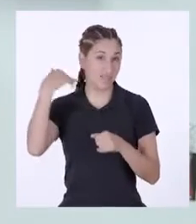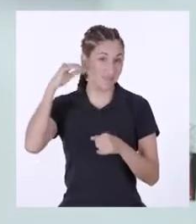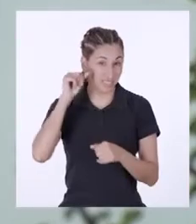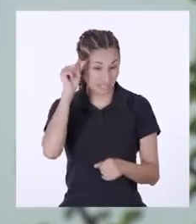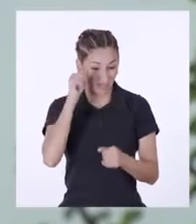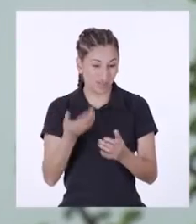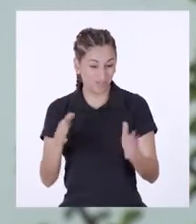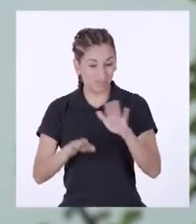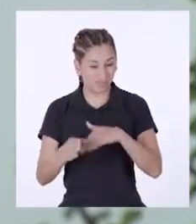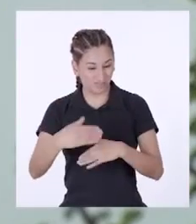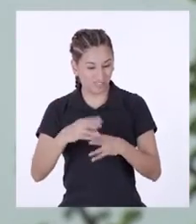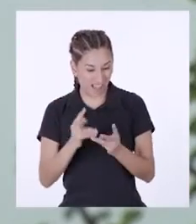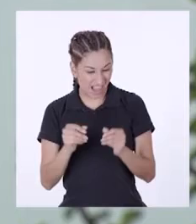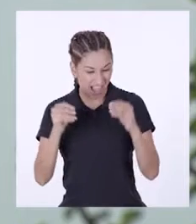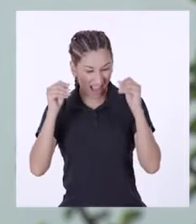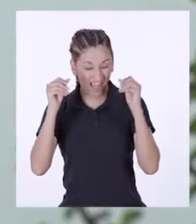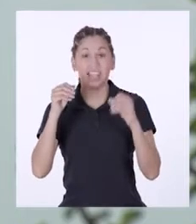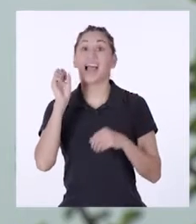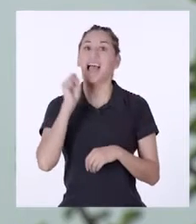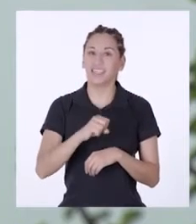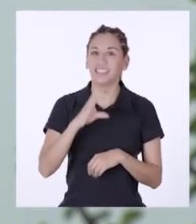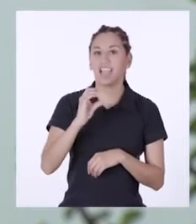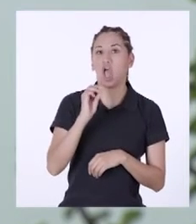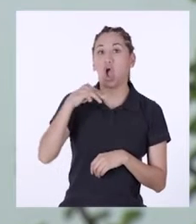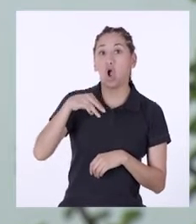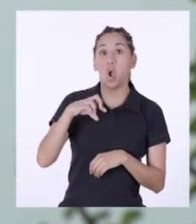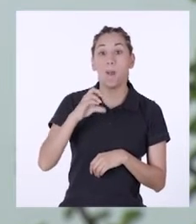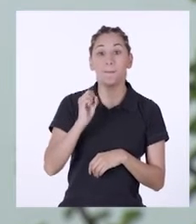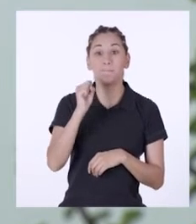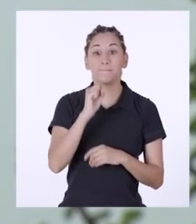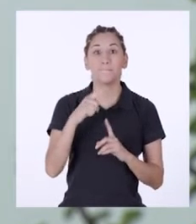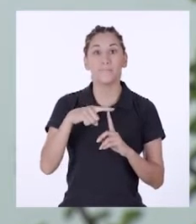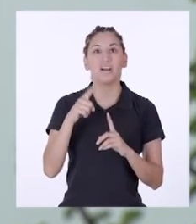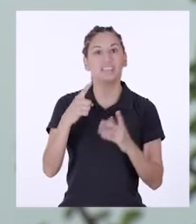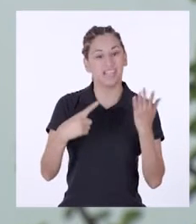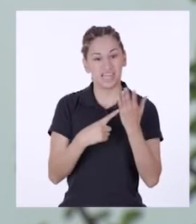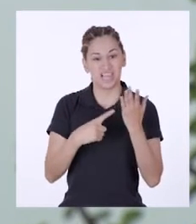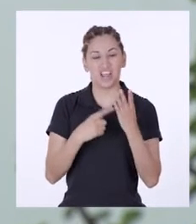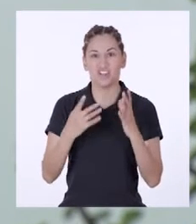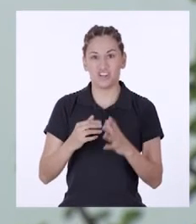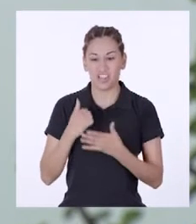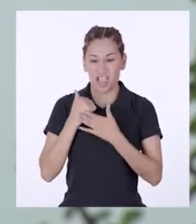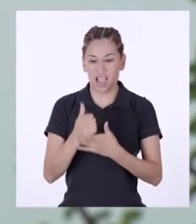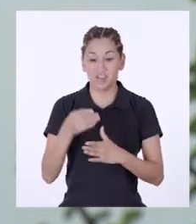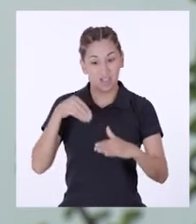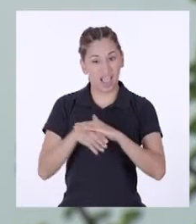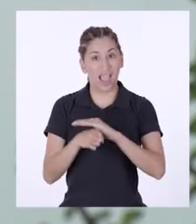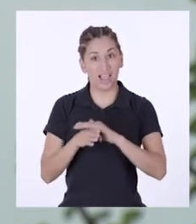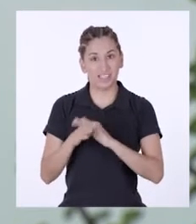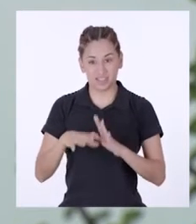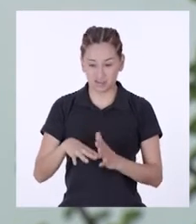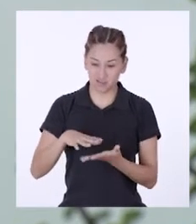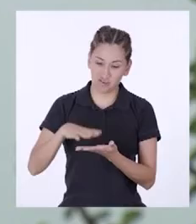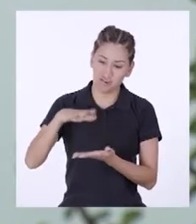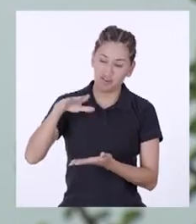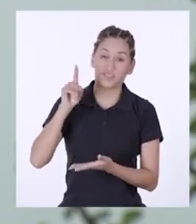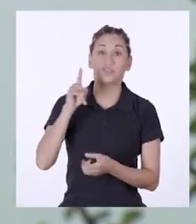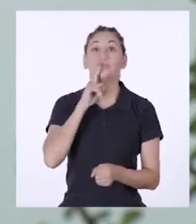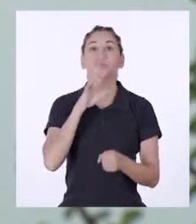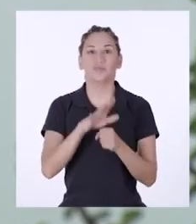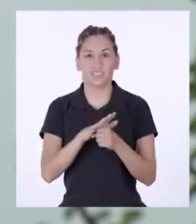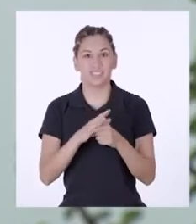¿Te recuerdas? ¡Claro! El compost es la tecnología eficiente y accesible que prometiste